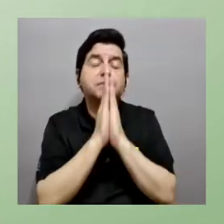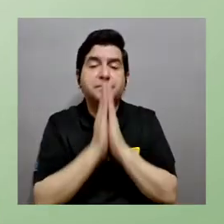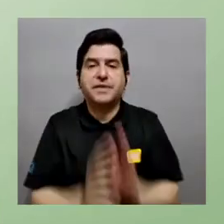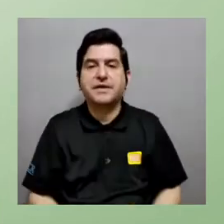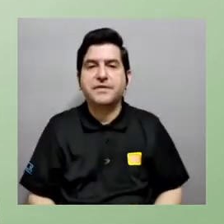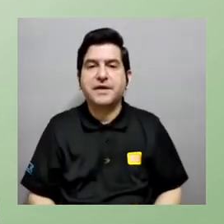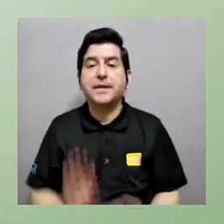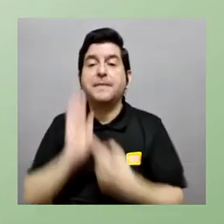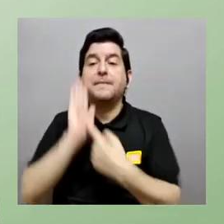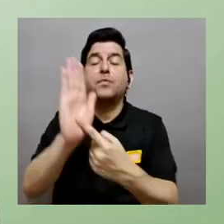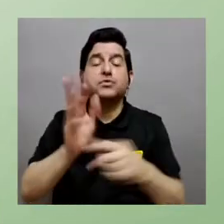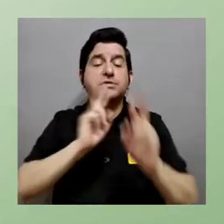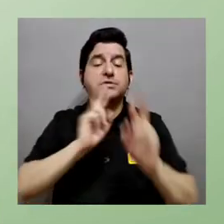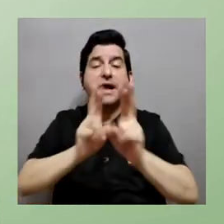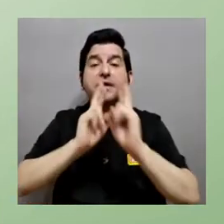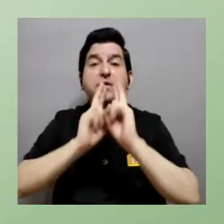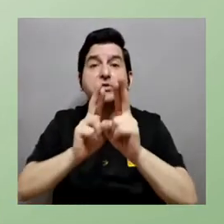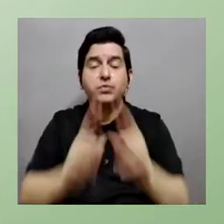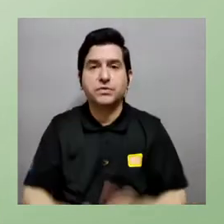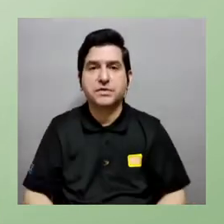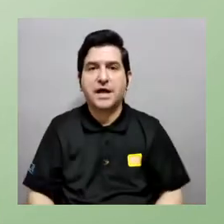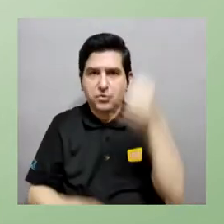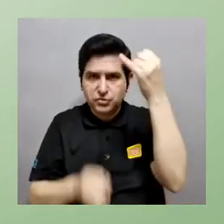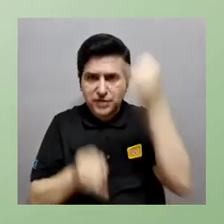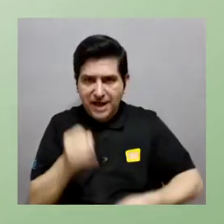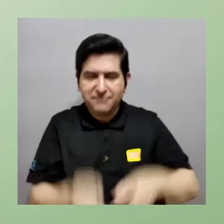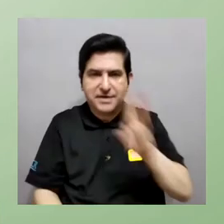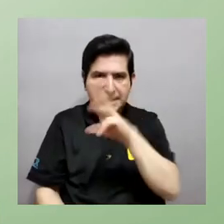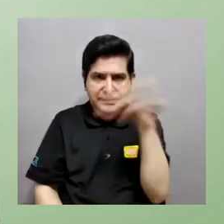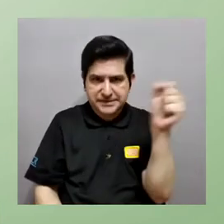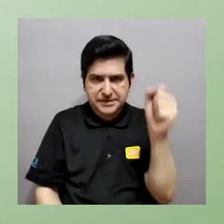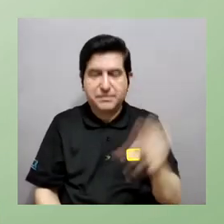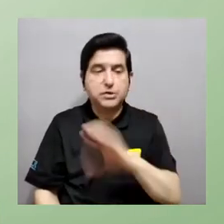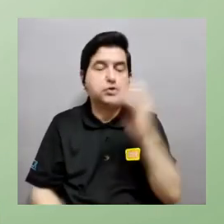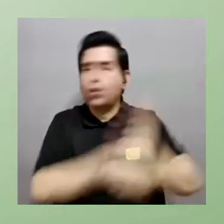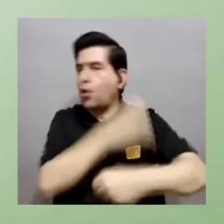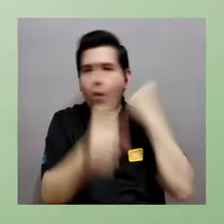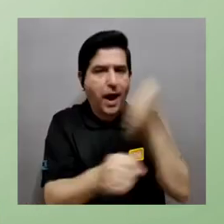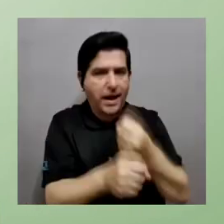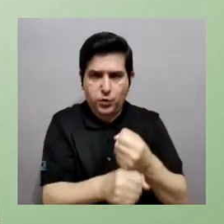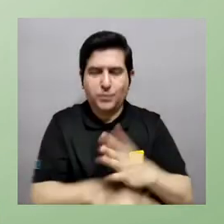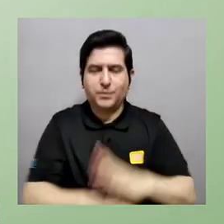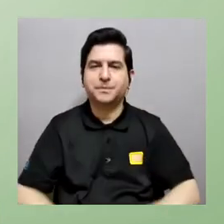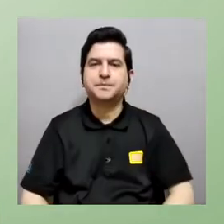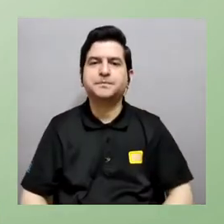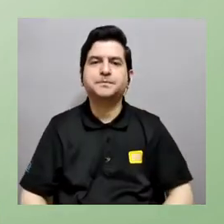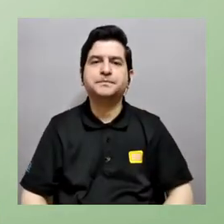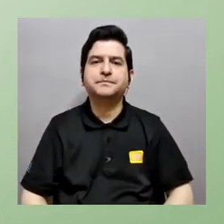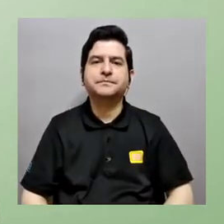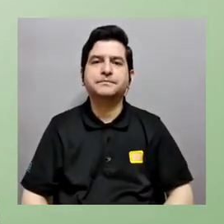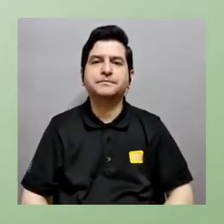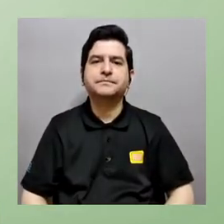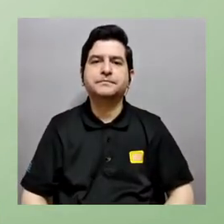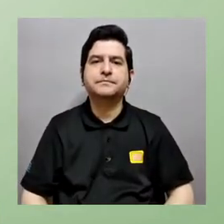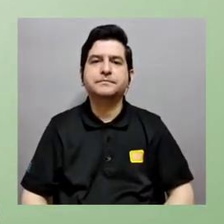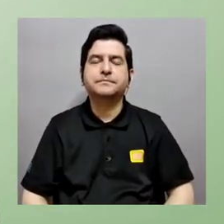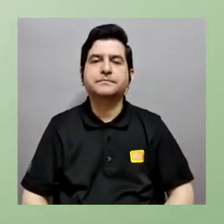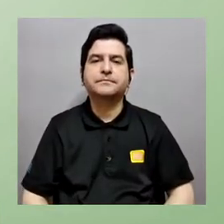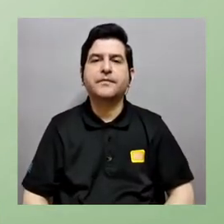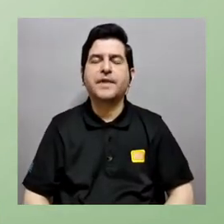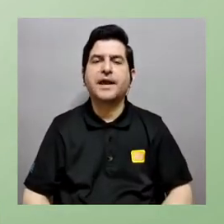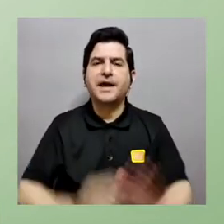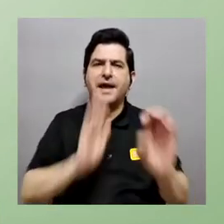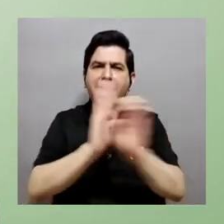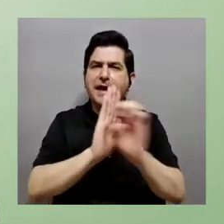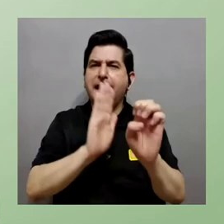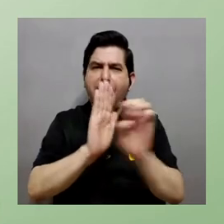ingeniería pues obviamente a ellos lo que les pedimos es que nos lleguen a presentar sus resultados cuando terminamos al final del semestre bueno al final del año